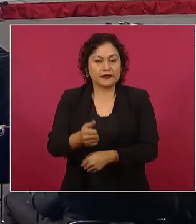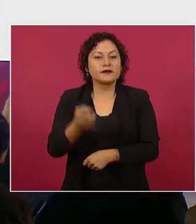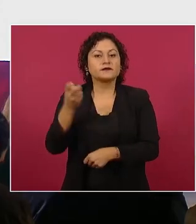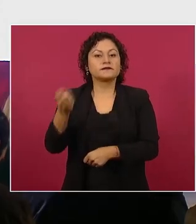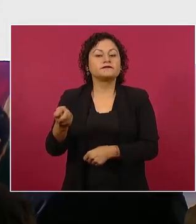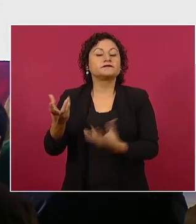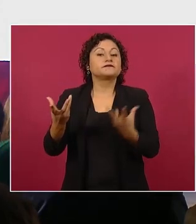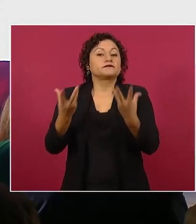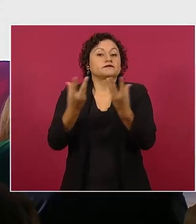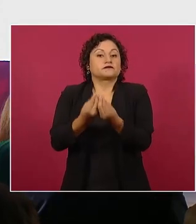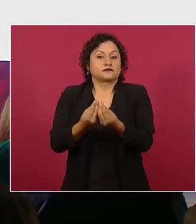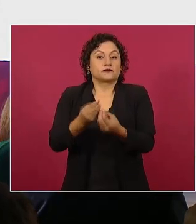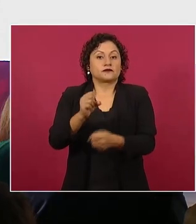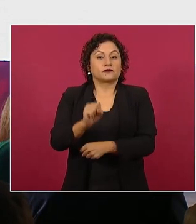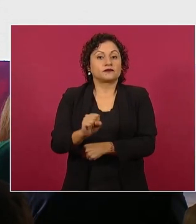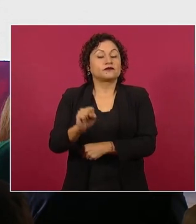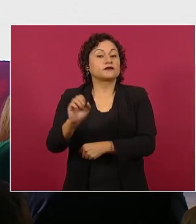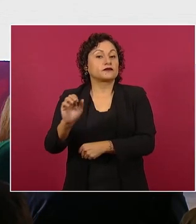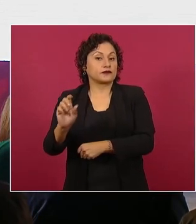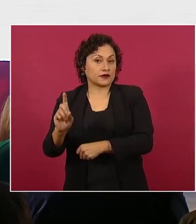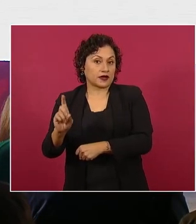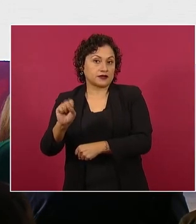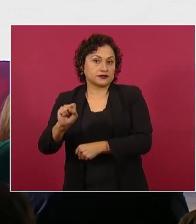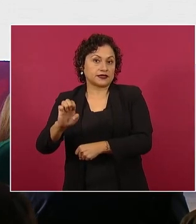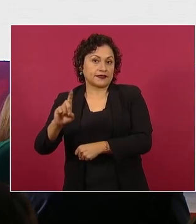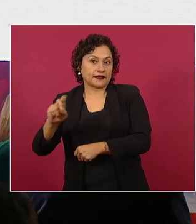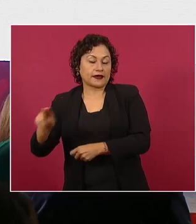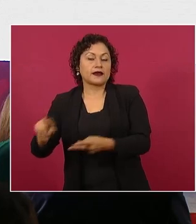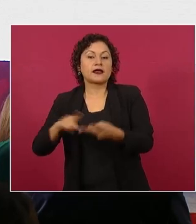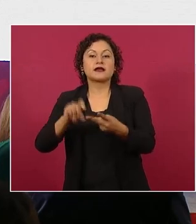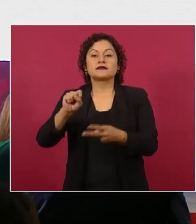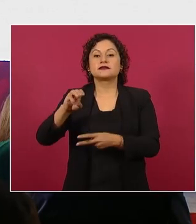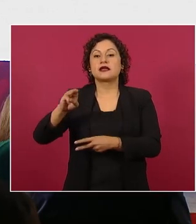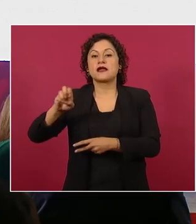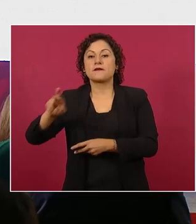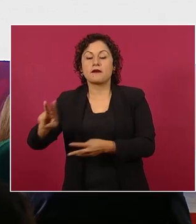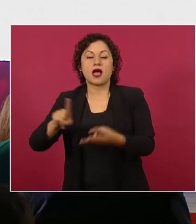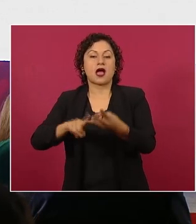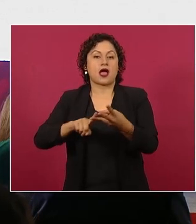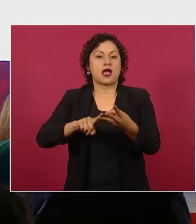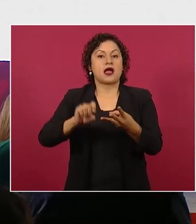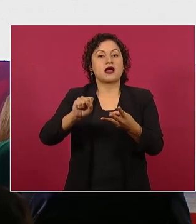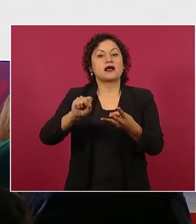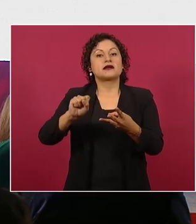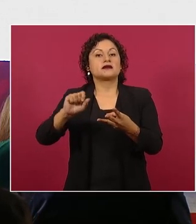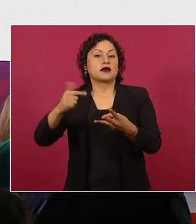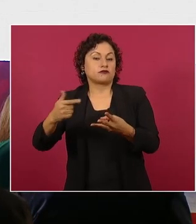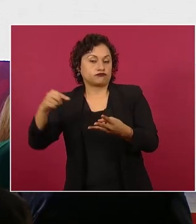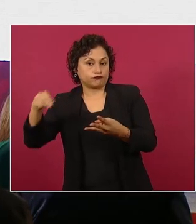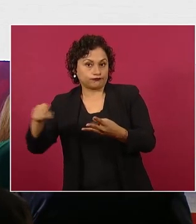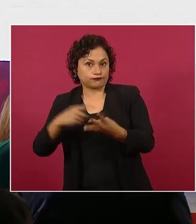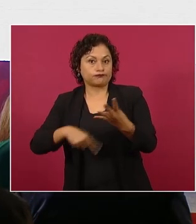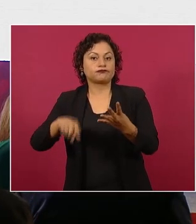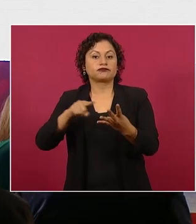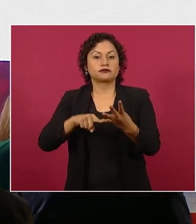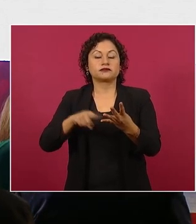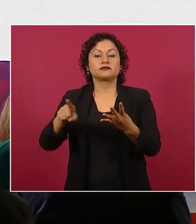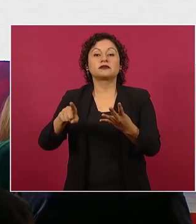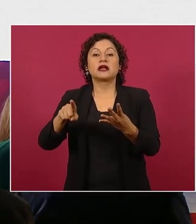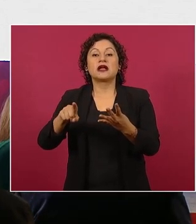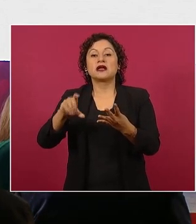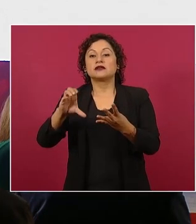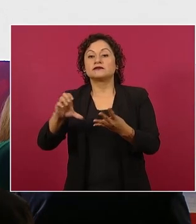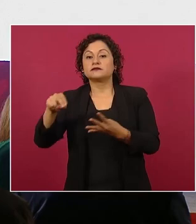Defensa Nacional, la Secretaría de la Marina, la Secretaría de Seguridad y Protección Ciudadana, la Guardia Nacional, el Centro Nacional de